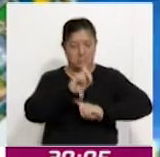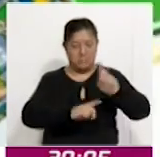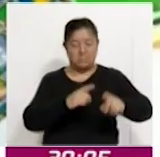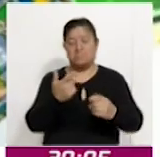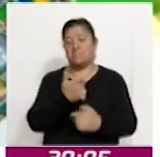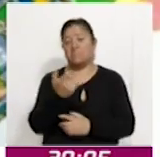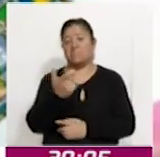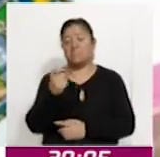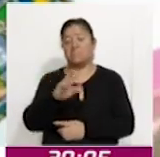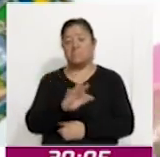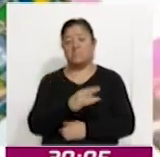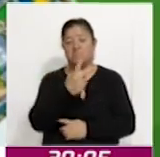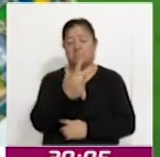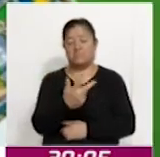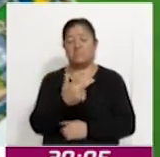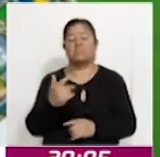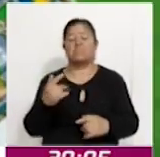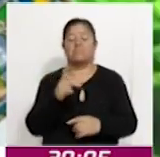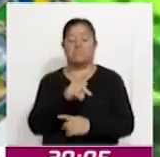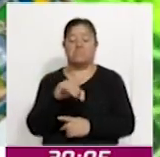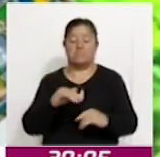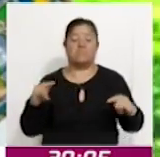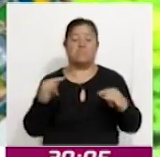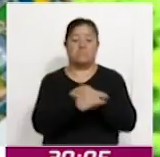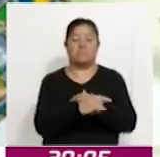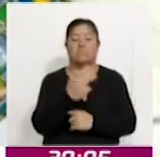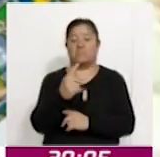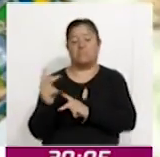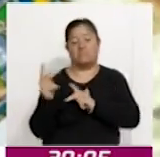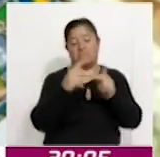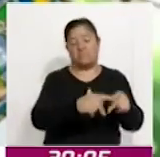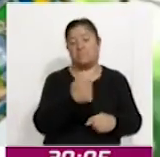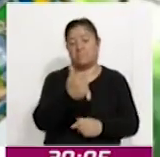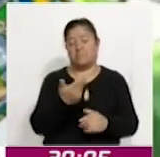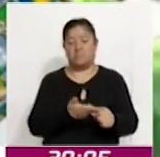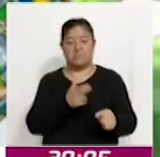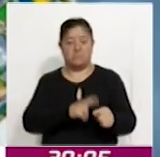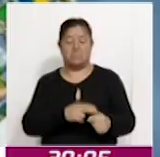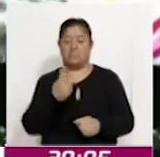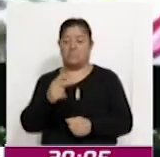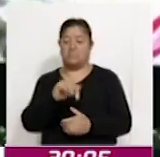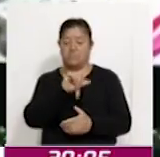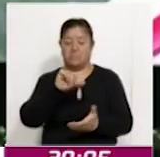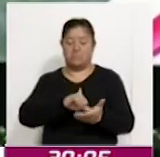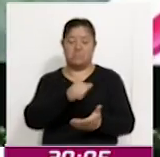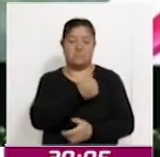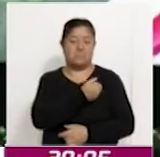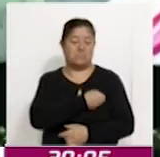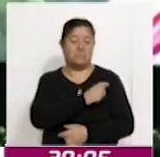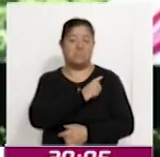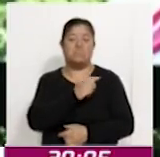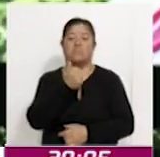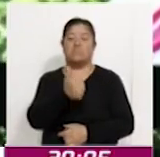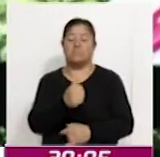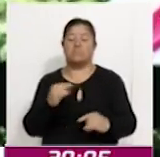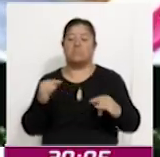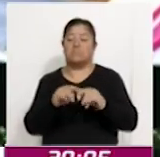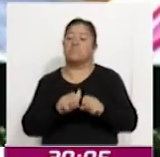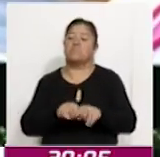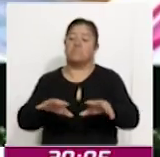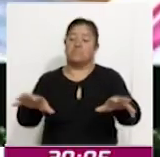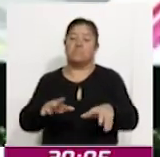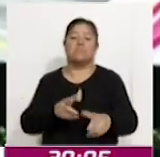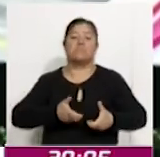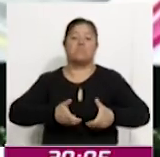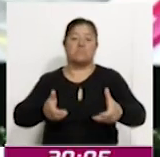748 kilómetros de carreteras, 8 puentes, 7 hospitales, 2 centros de salud, 6 distribuidores viales, 1